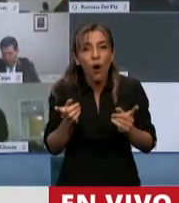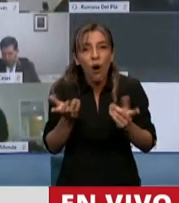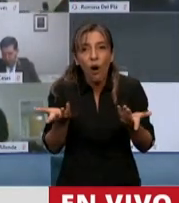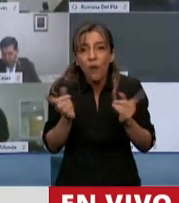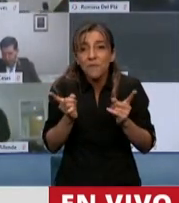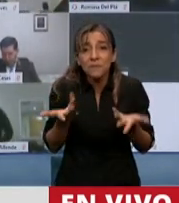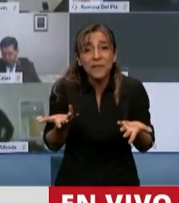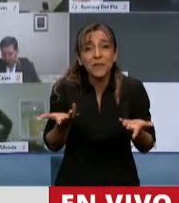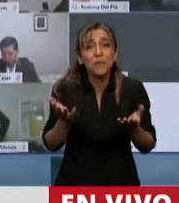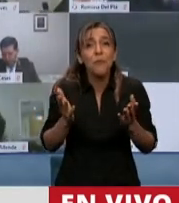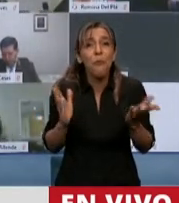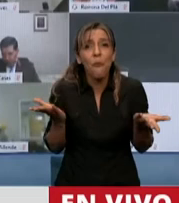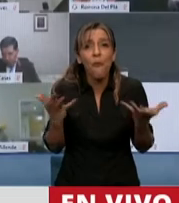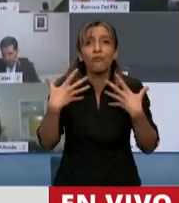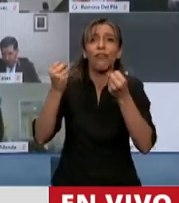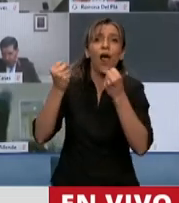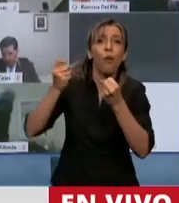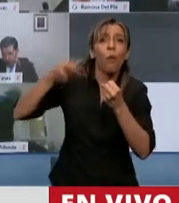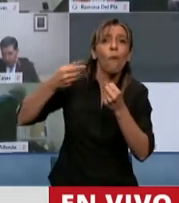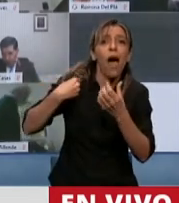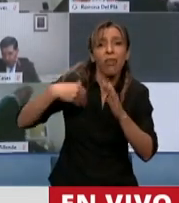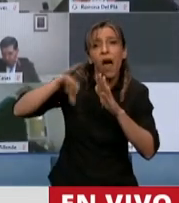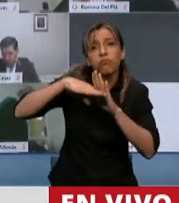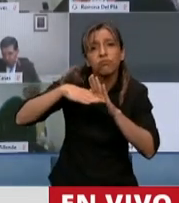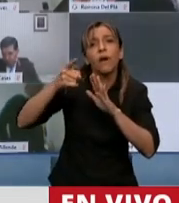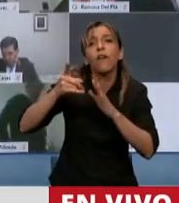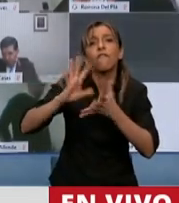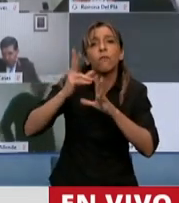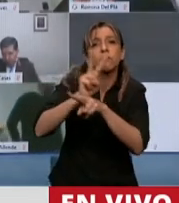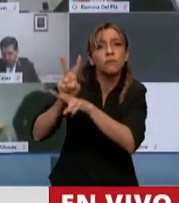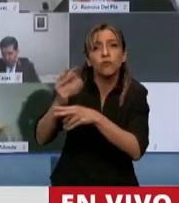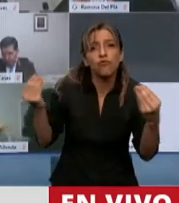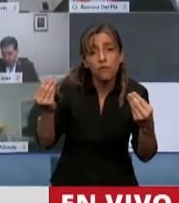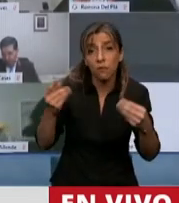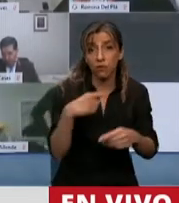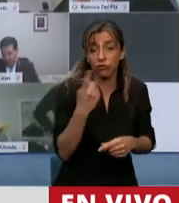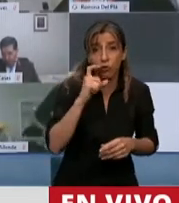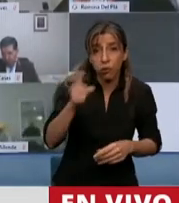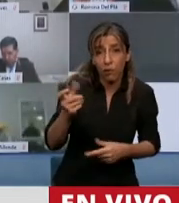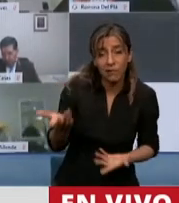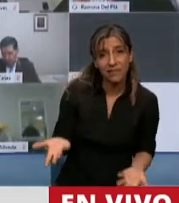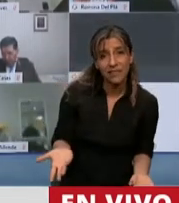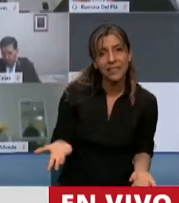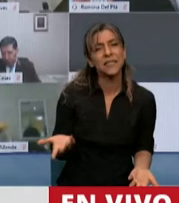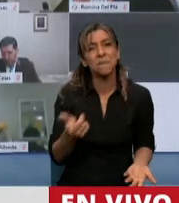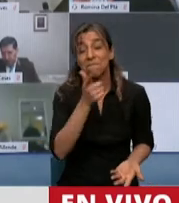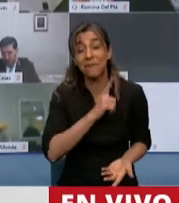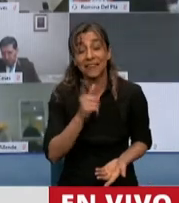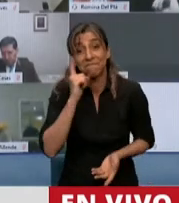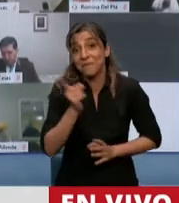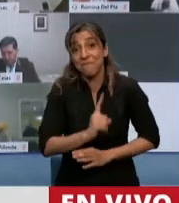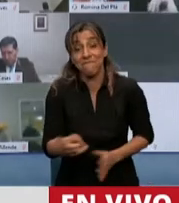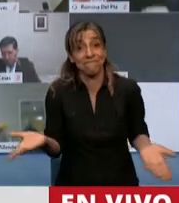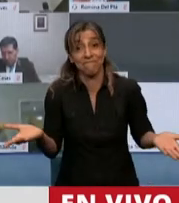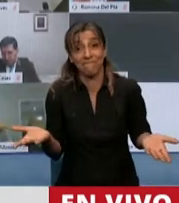dirección médica de la Cámara de Diputados. Todo eso parece irreal. Entonces hay que contarle a la gente que